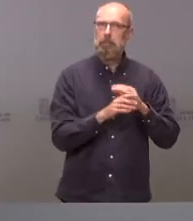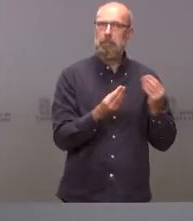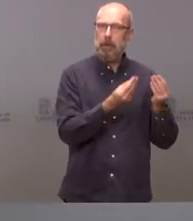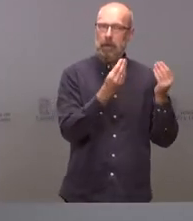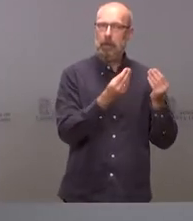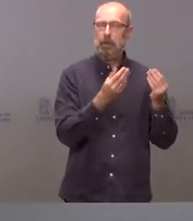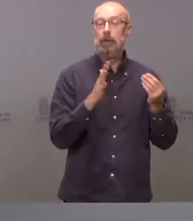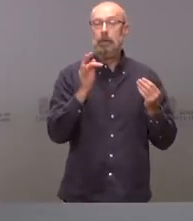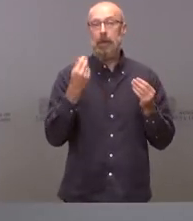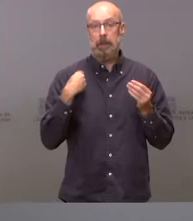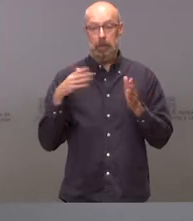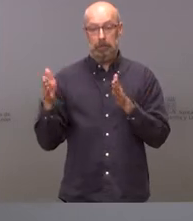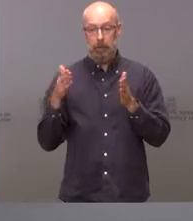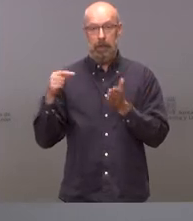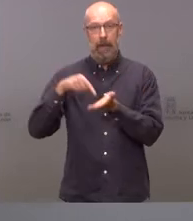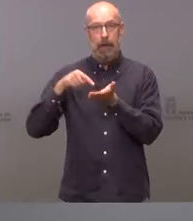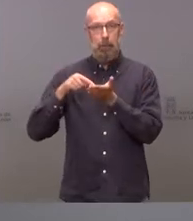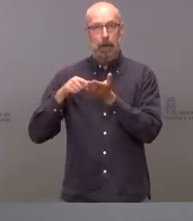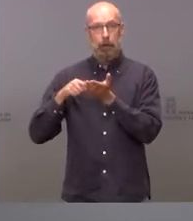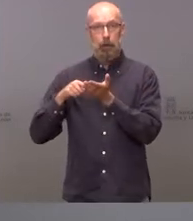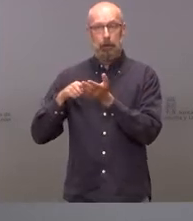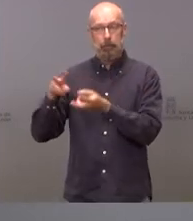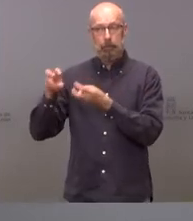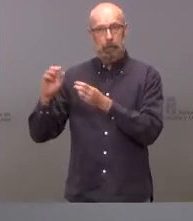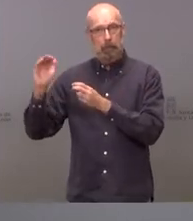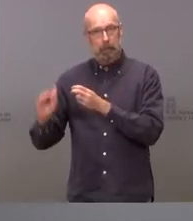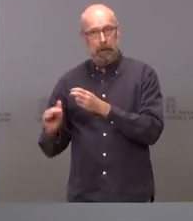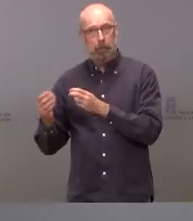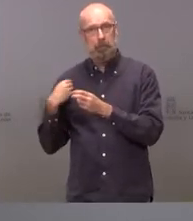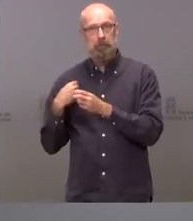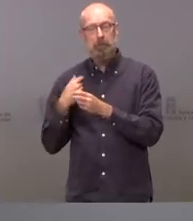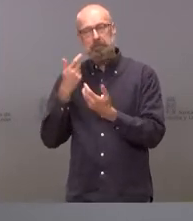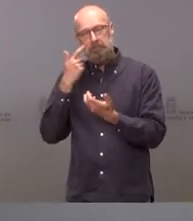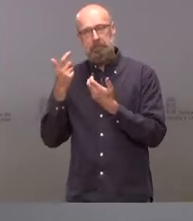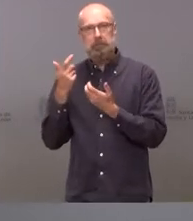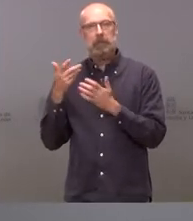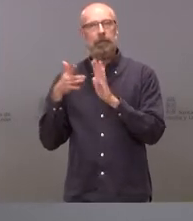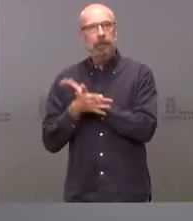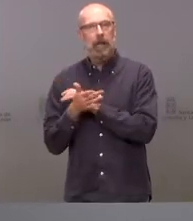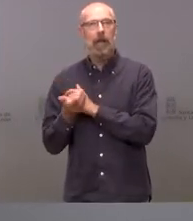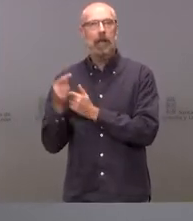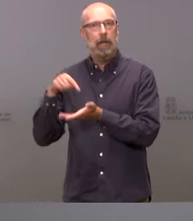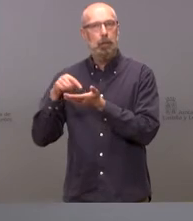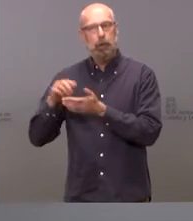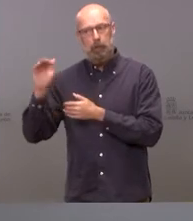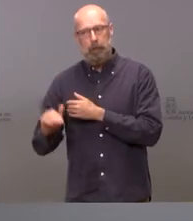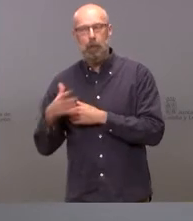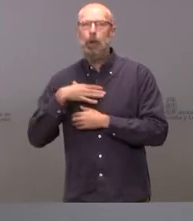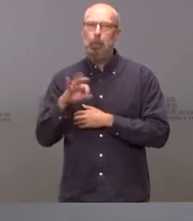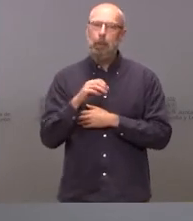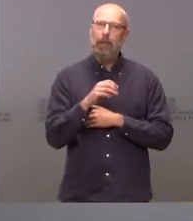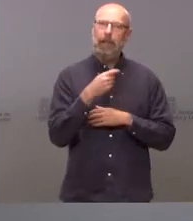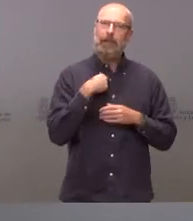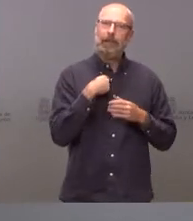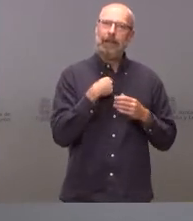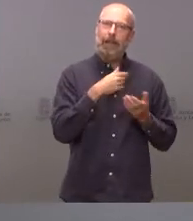de impuestos para nuestra comunidad, lo que está determinando que es compatible bajar los impuestos y seguir manteniendo un ritmo de incremento